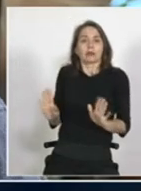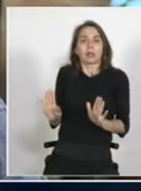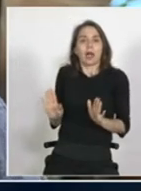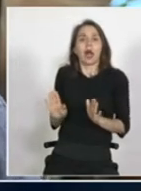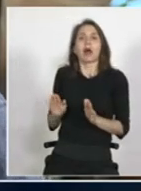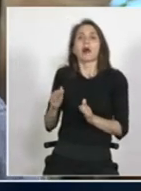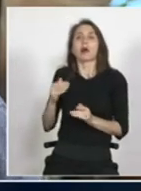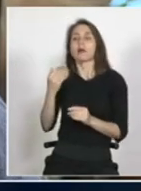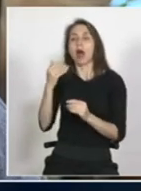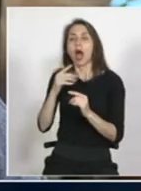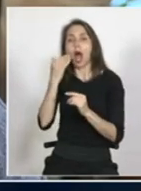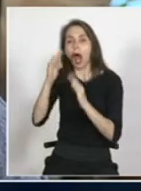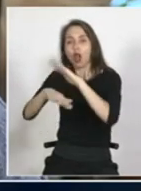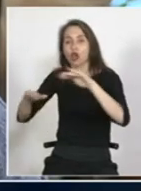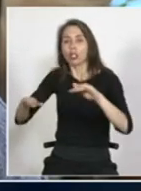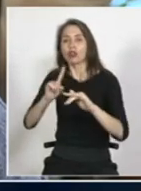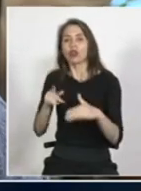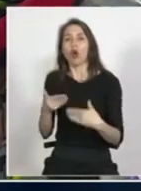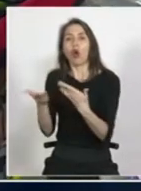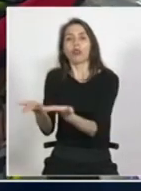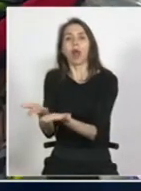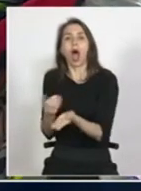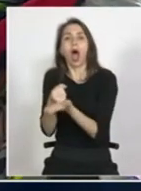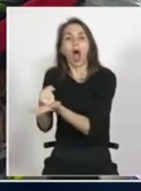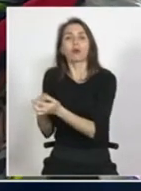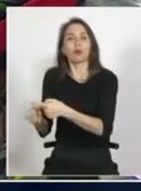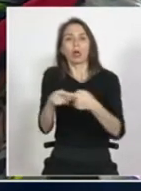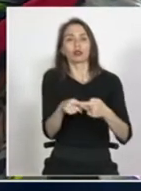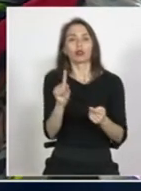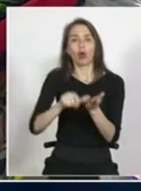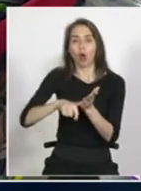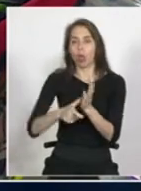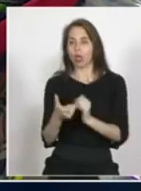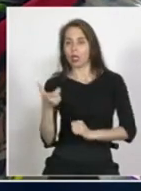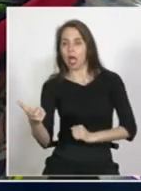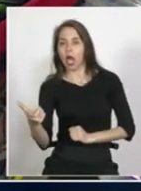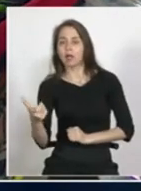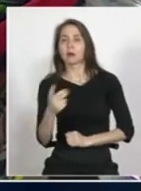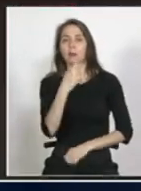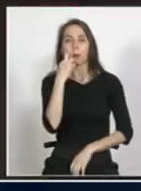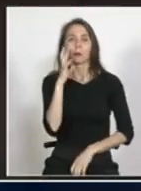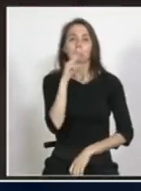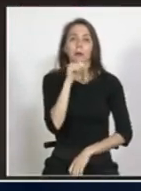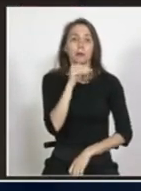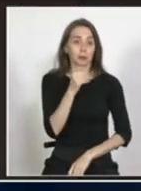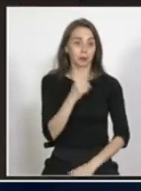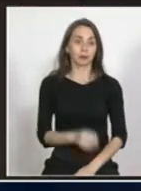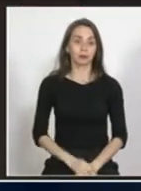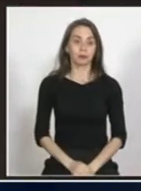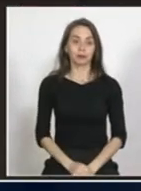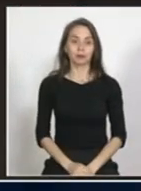cualquier prestación social que en este caso deriva del root, no solo de ellos, sino de sus padres. Así es.